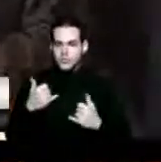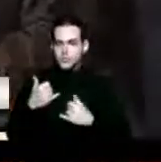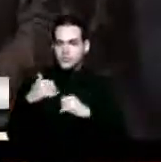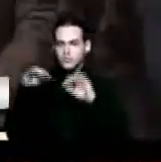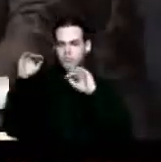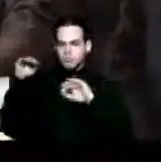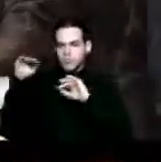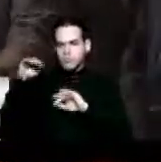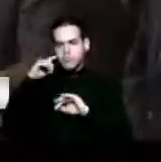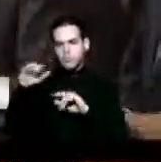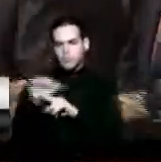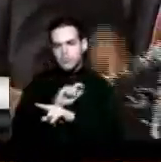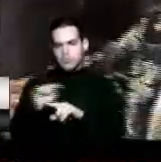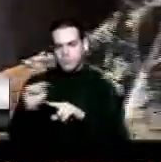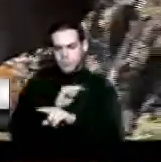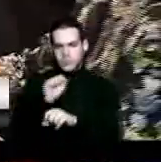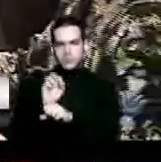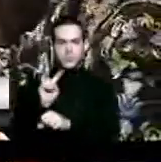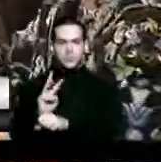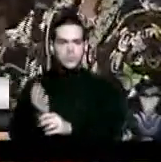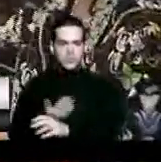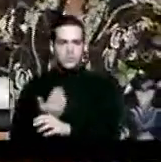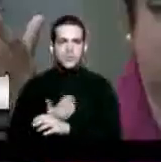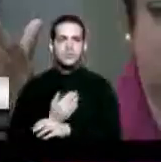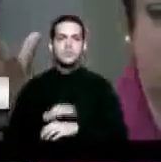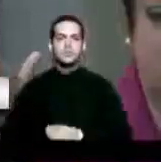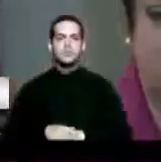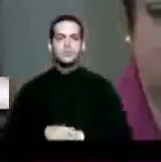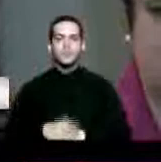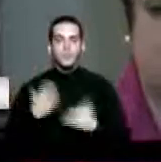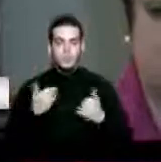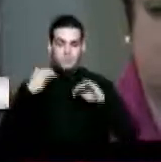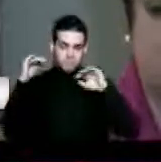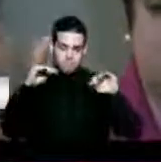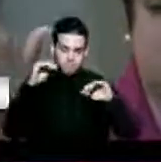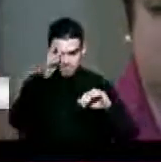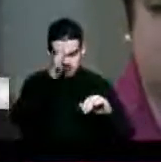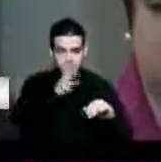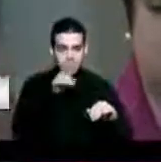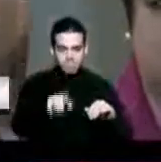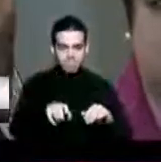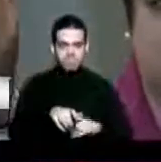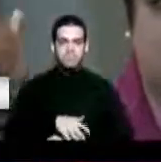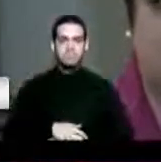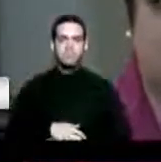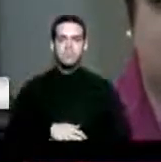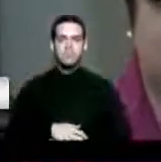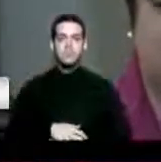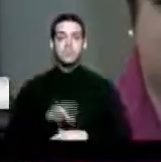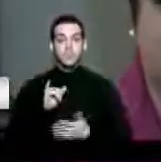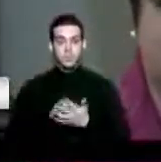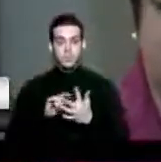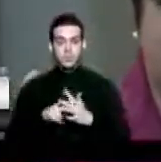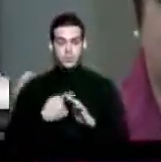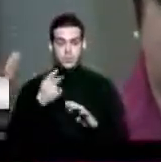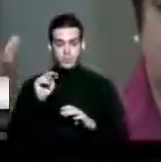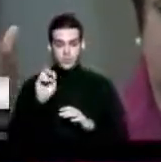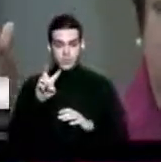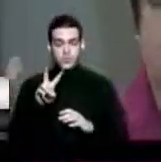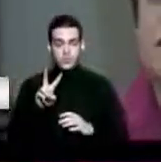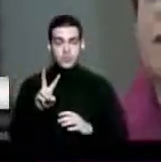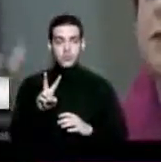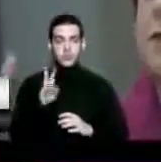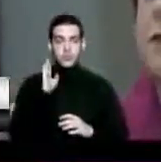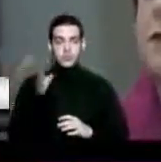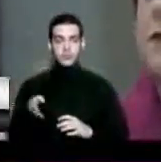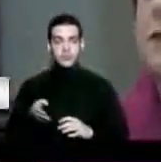sociales. Lo próximo es capacitar a los padres. Los padres del país, que es una iniciativa que va a comenzar en noviembre, que lo es lo que